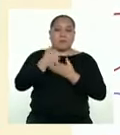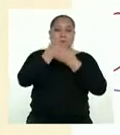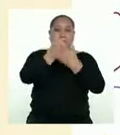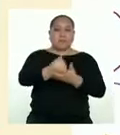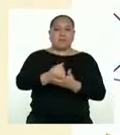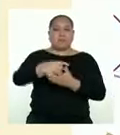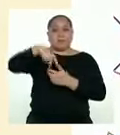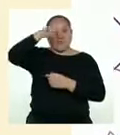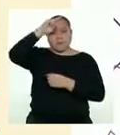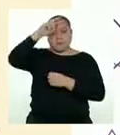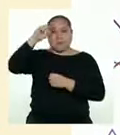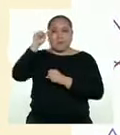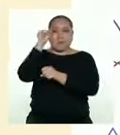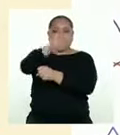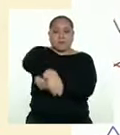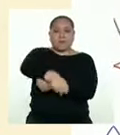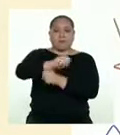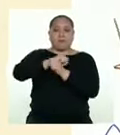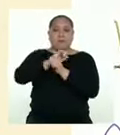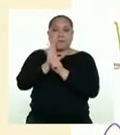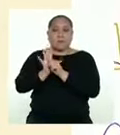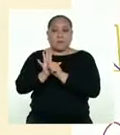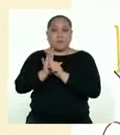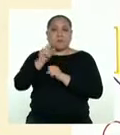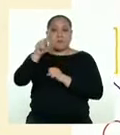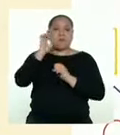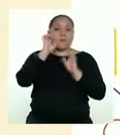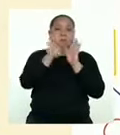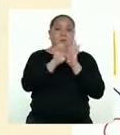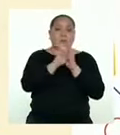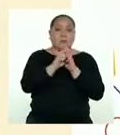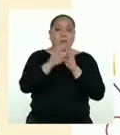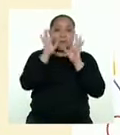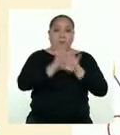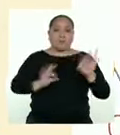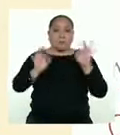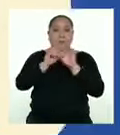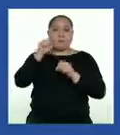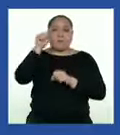le gane el coronavirus. Tu ejemplo es clave. De ti depende.